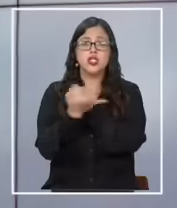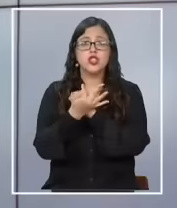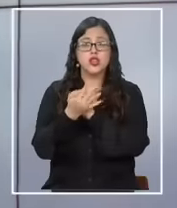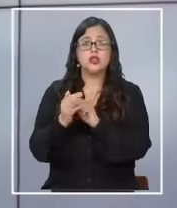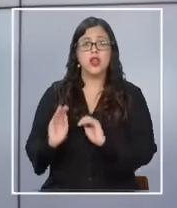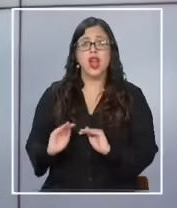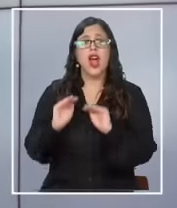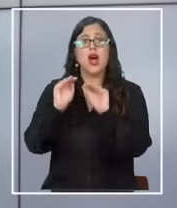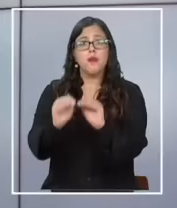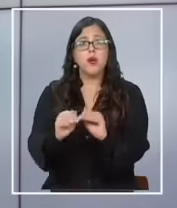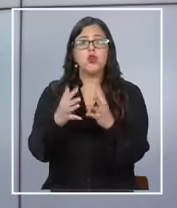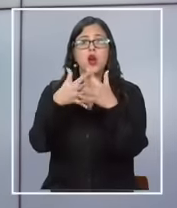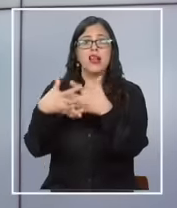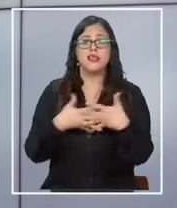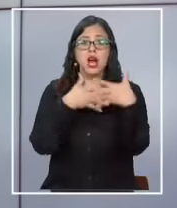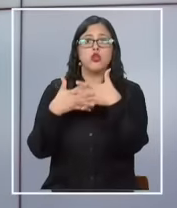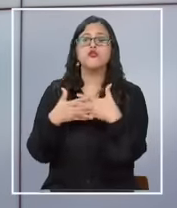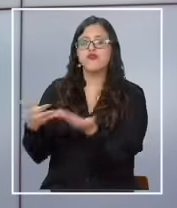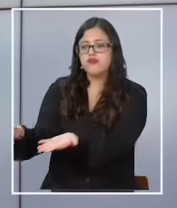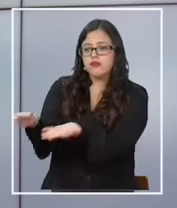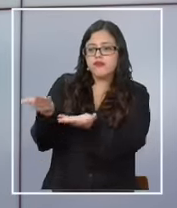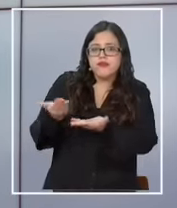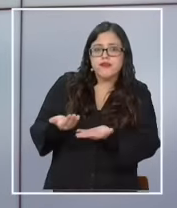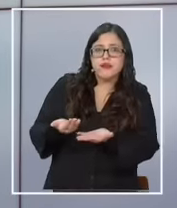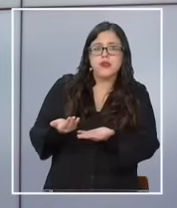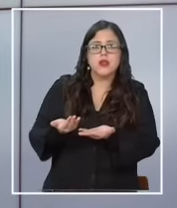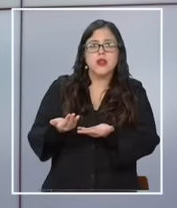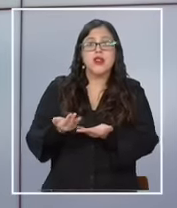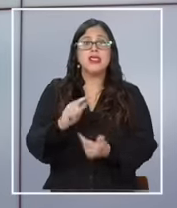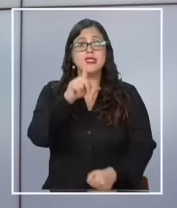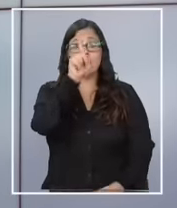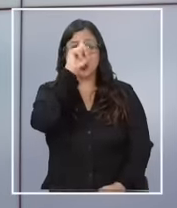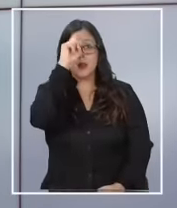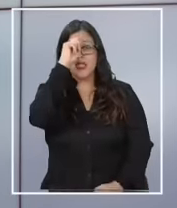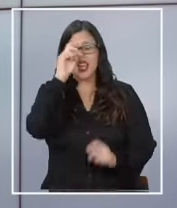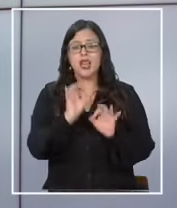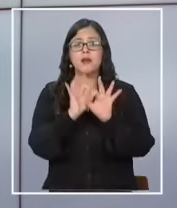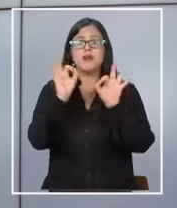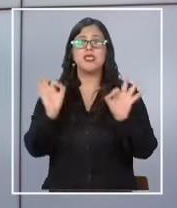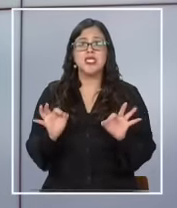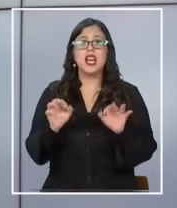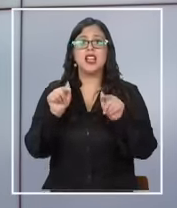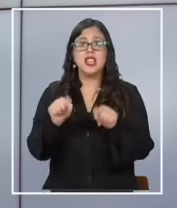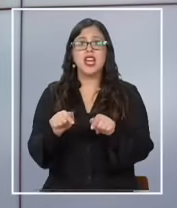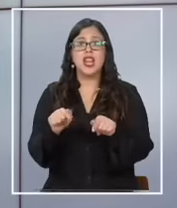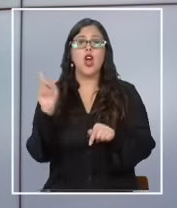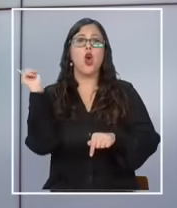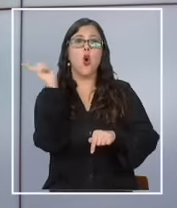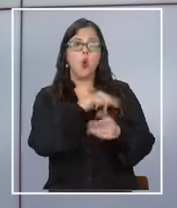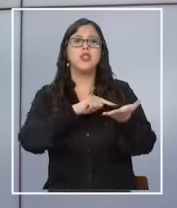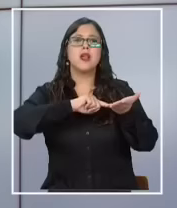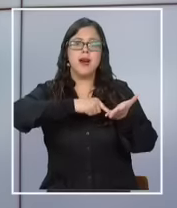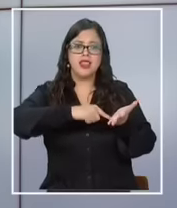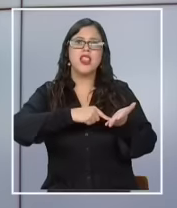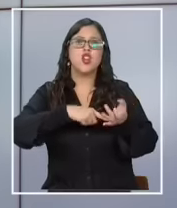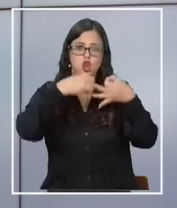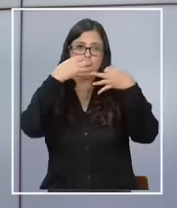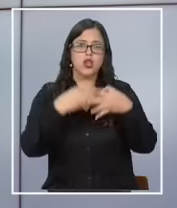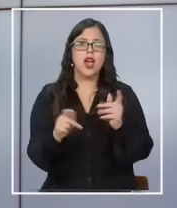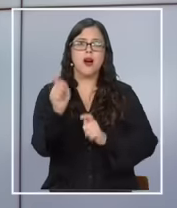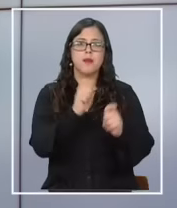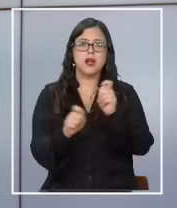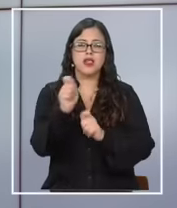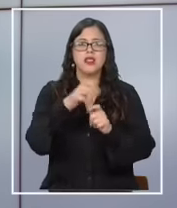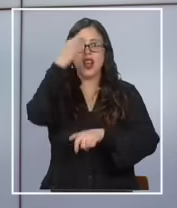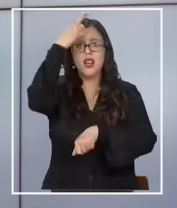apoyo en Estados Unidos para recibirlos mientras en un hospital especializado aplican las últimas tecnologías para tratar su